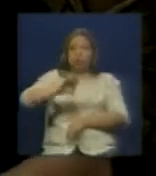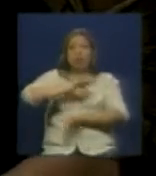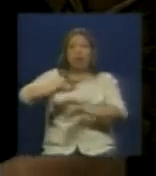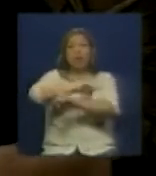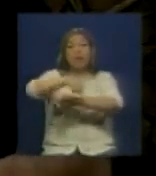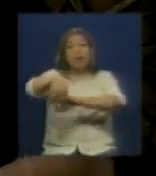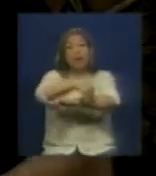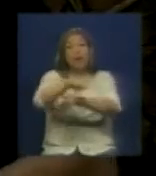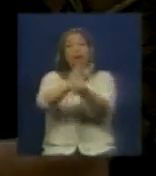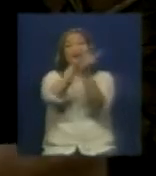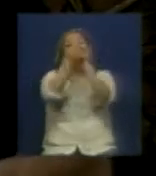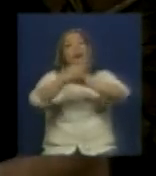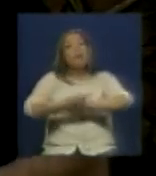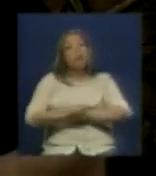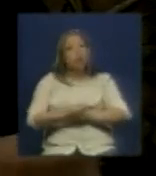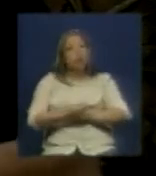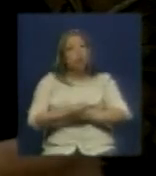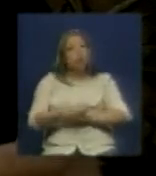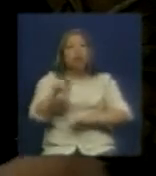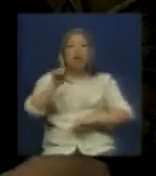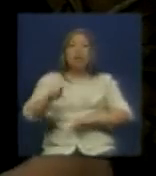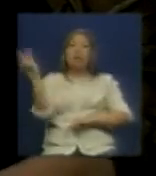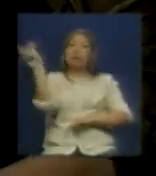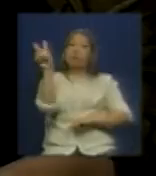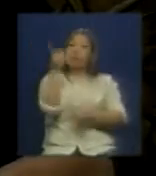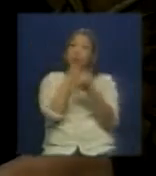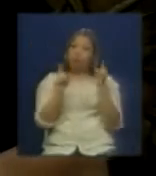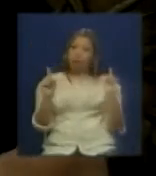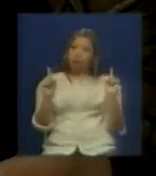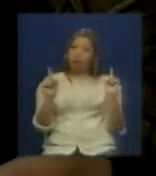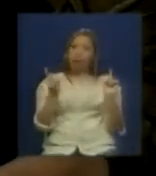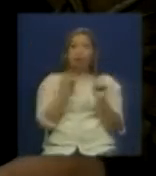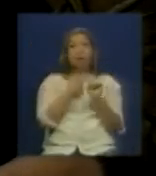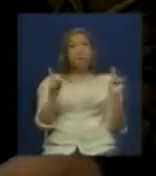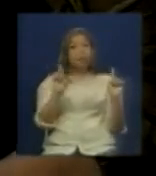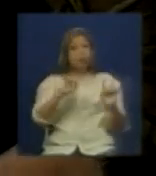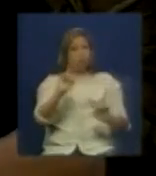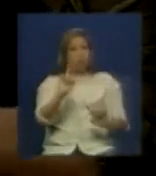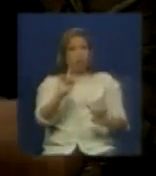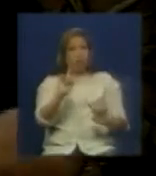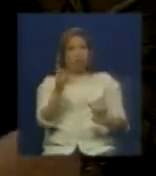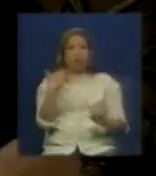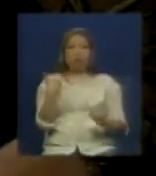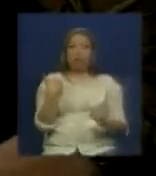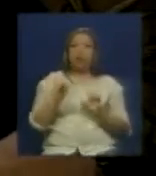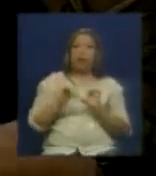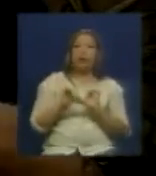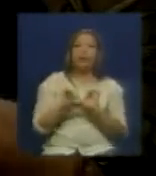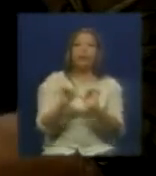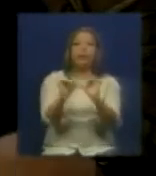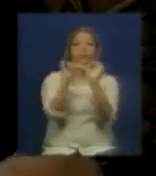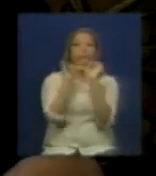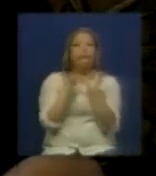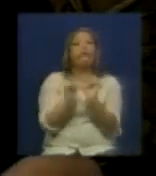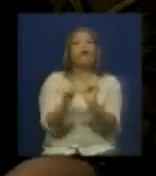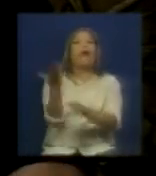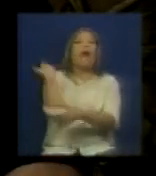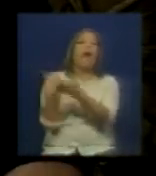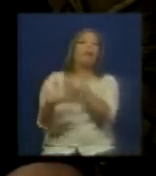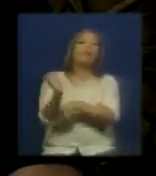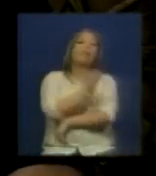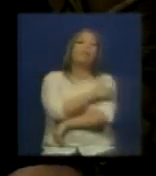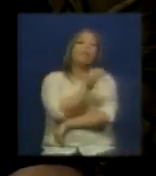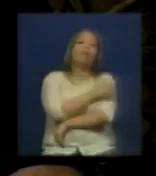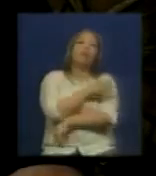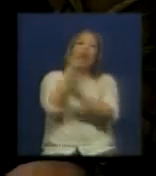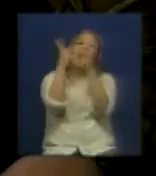cambio que queremos hacer una Venezuela distinta no queremos compañero continuar con elementos dentro de